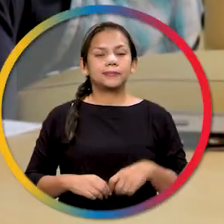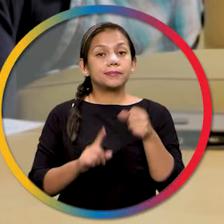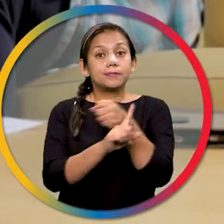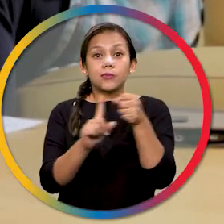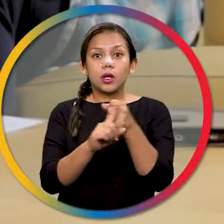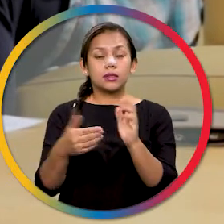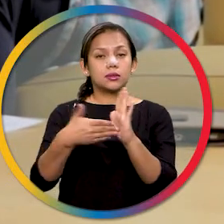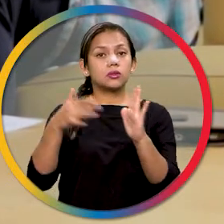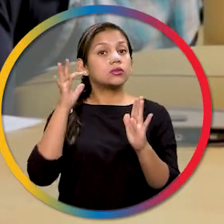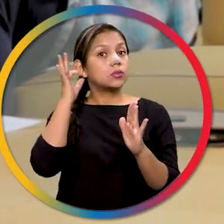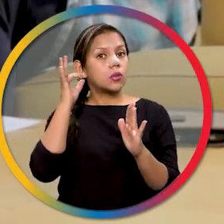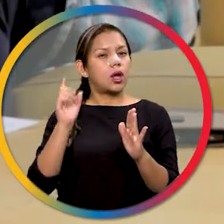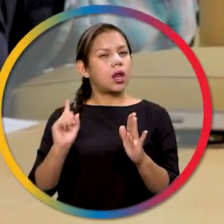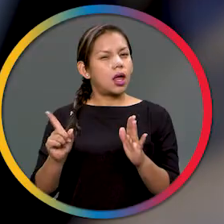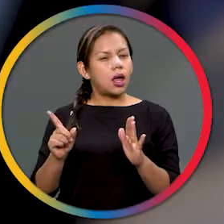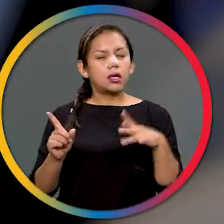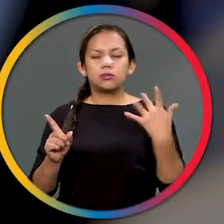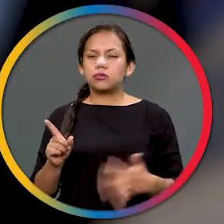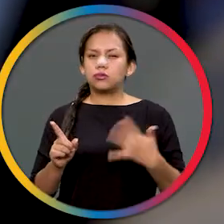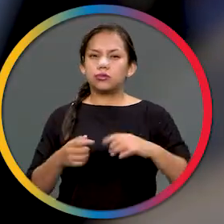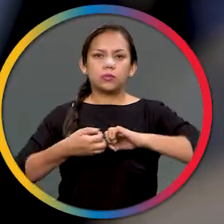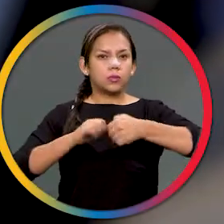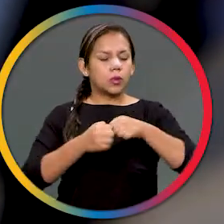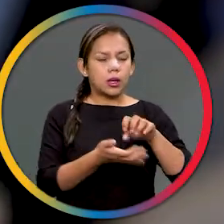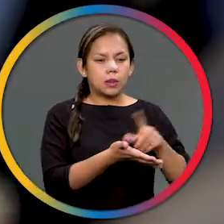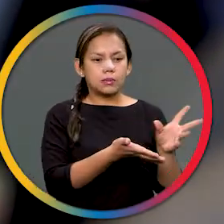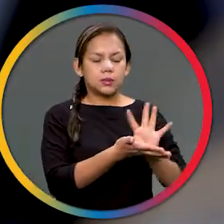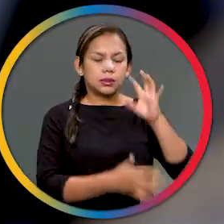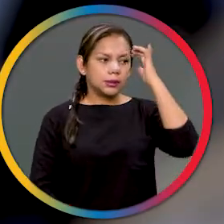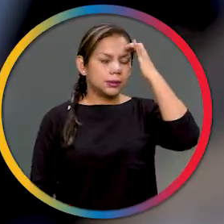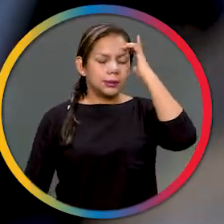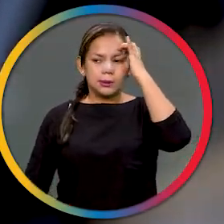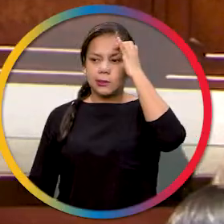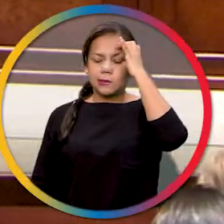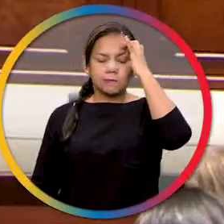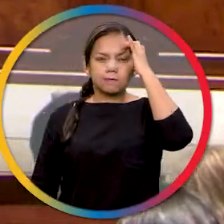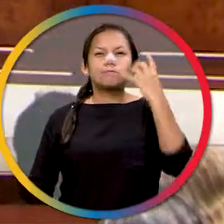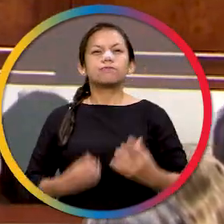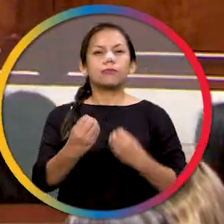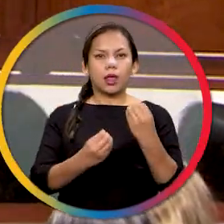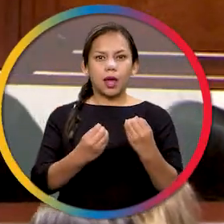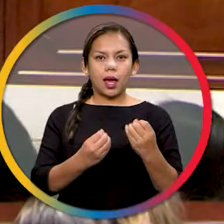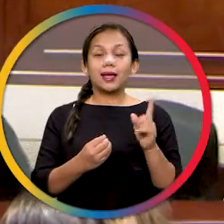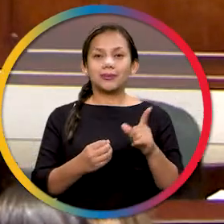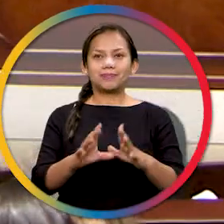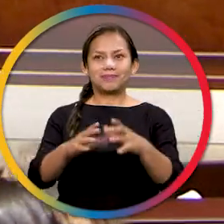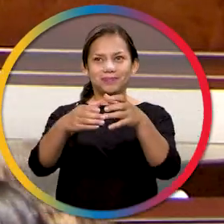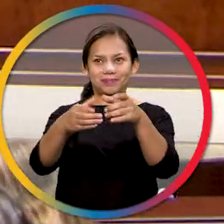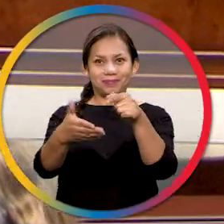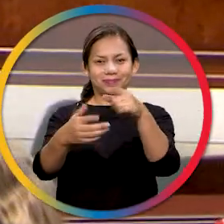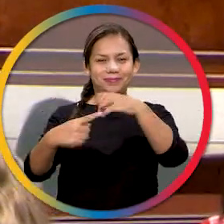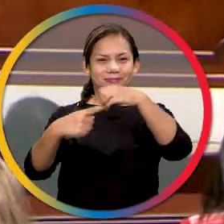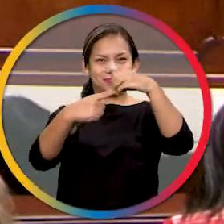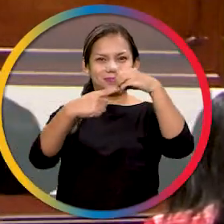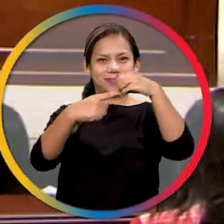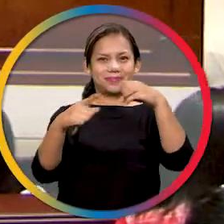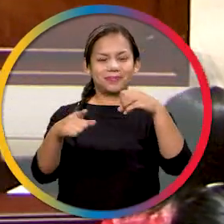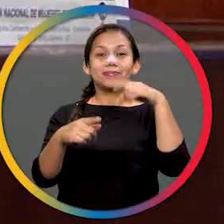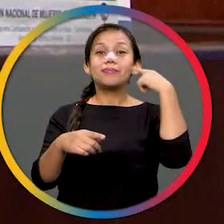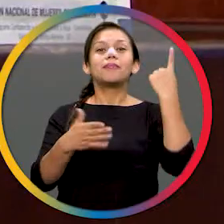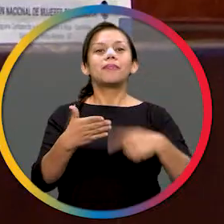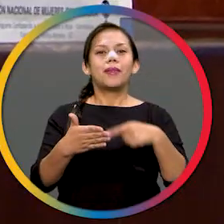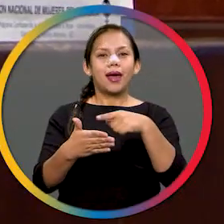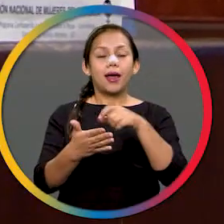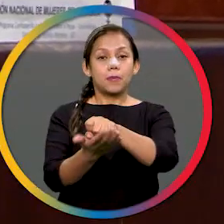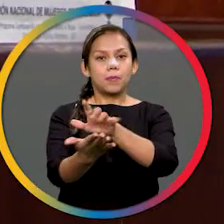La violencia contra la mujer es uno de los problemas que preocupan a la Asamblea Nacional. Por ello, conformó una comisión especializada